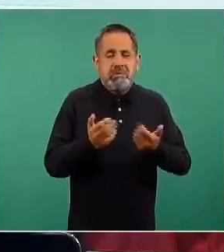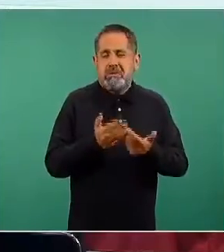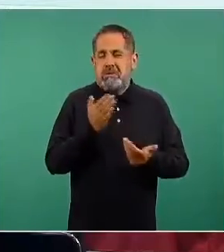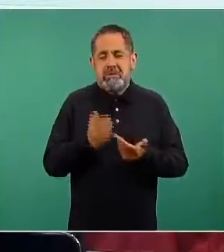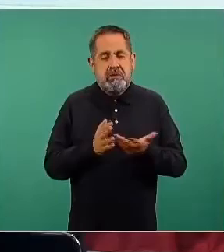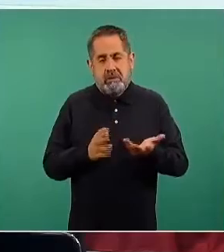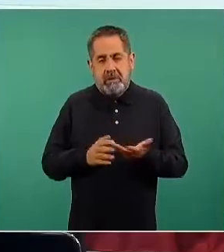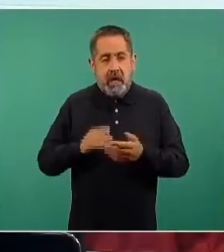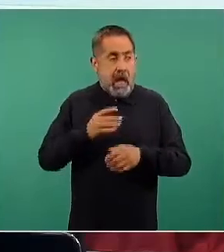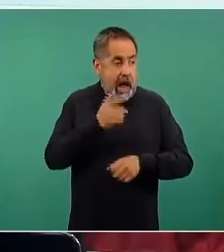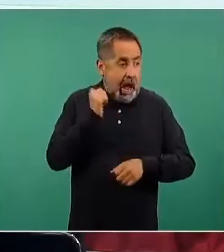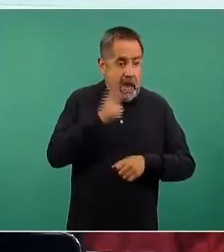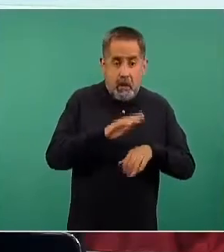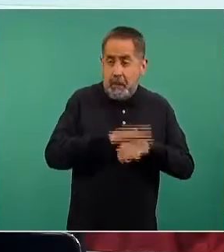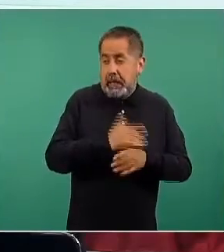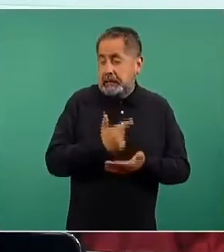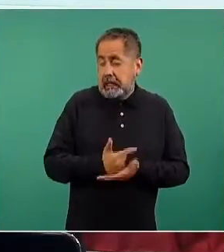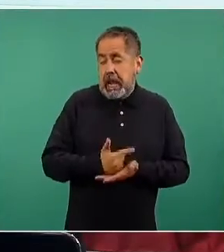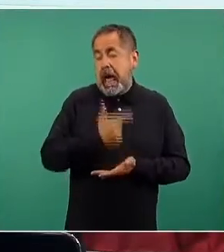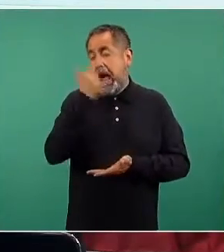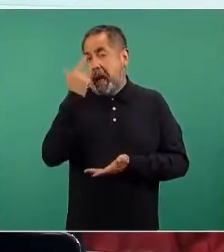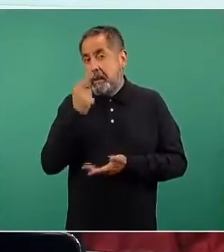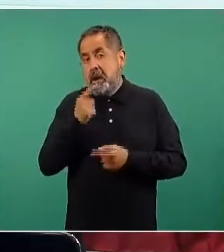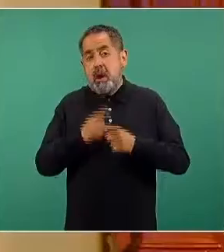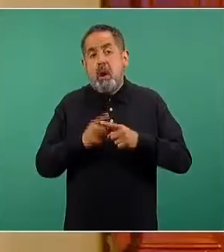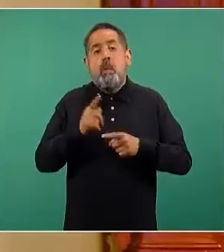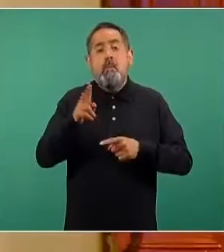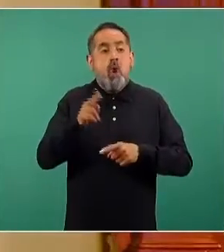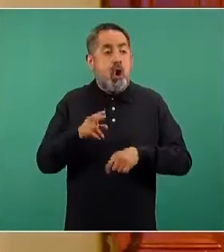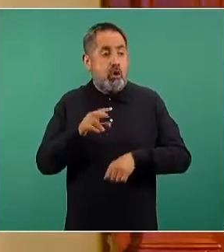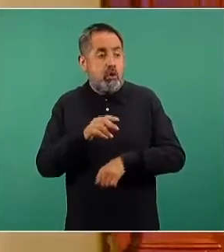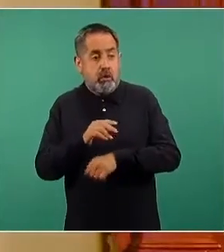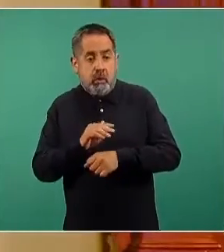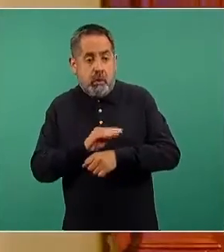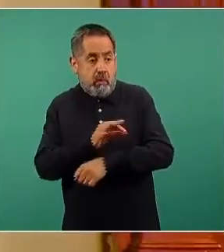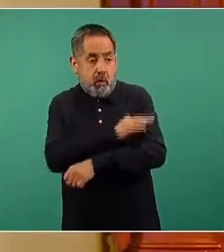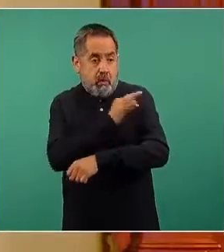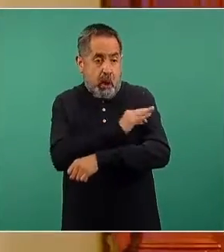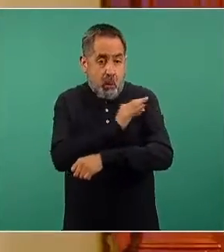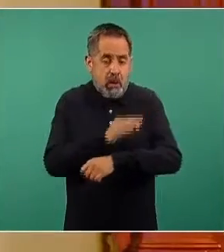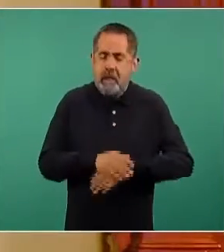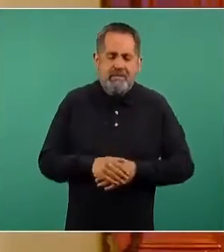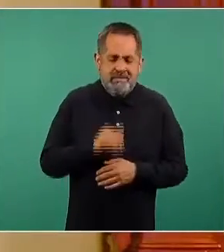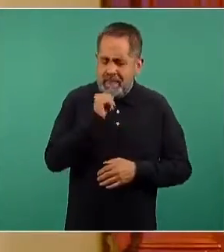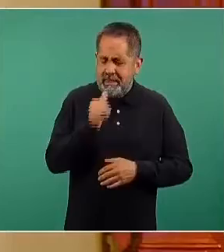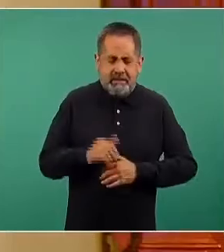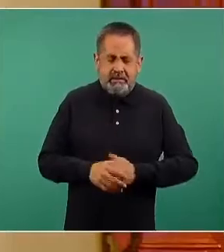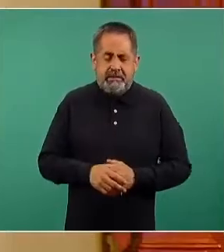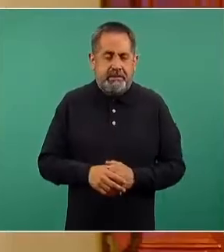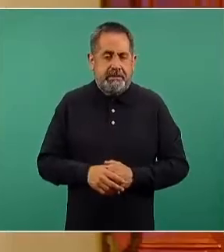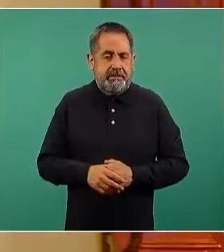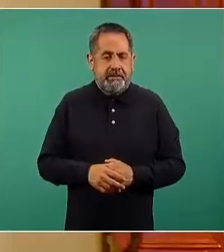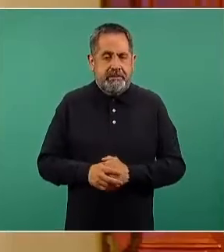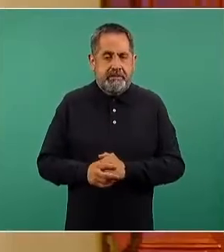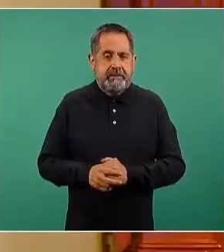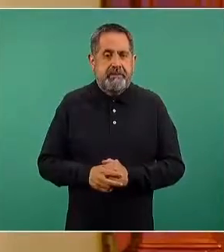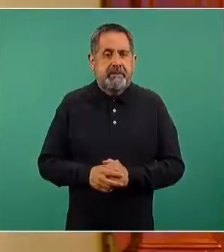evento de gravedad que haya estado asociado como causalidad a la vacuna. Si vemos la siguiente diapositiva,